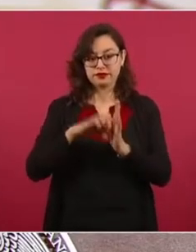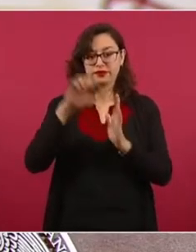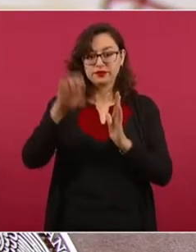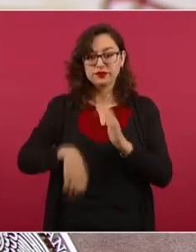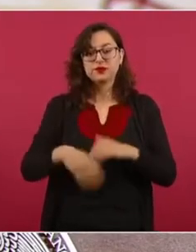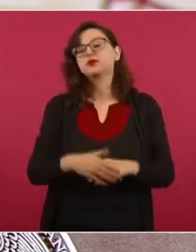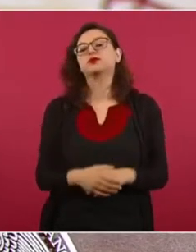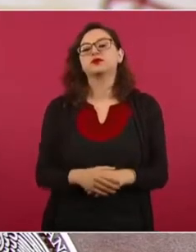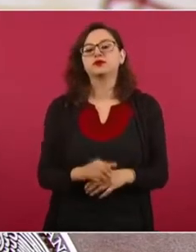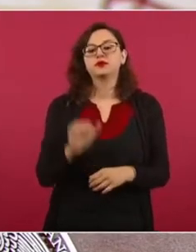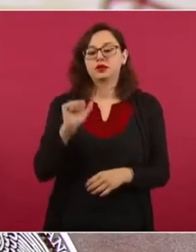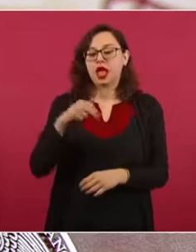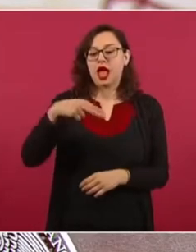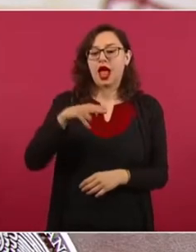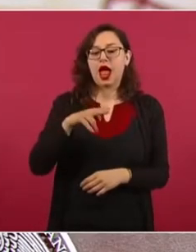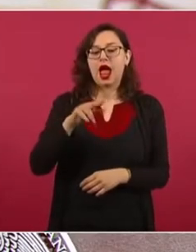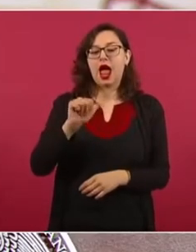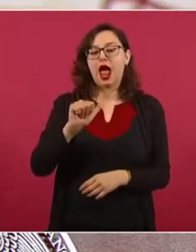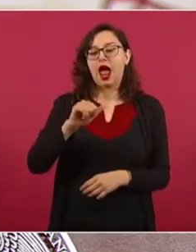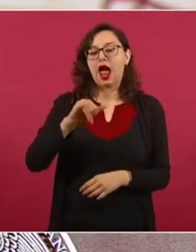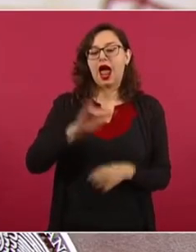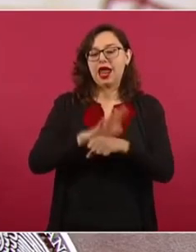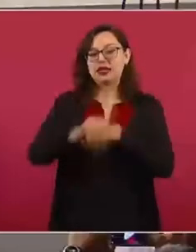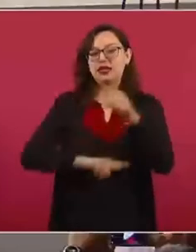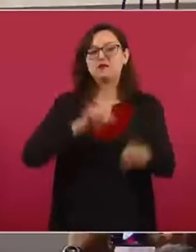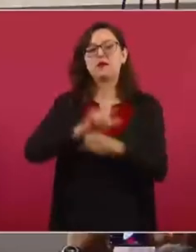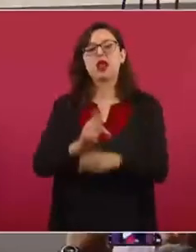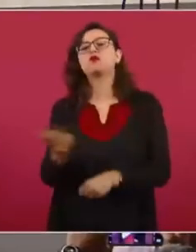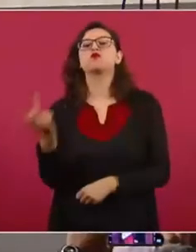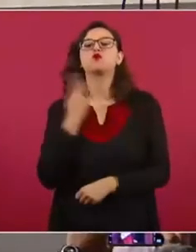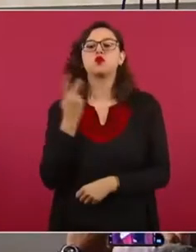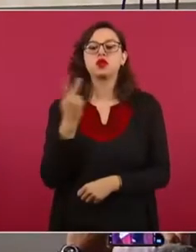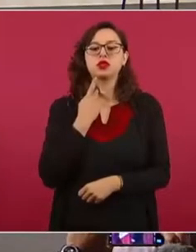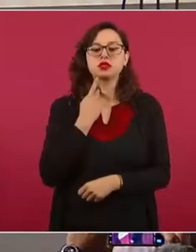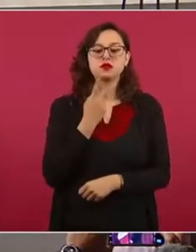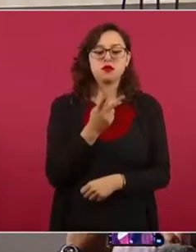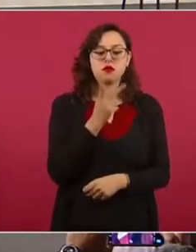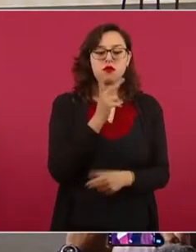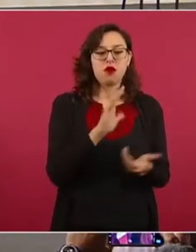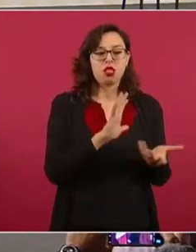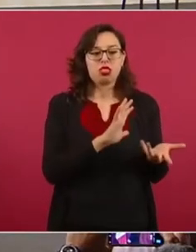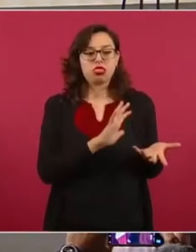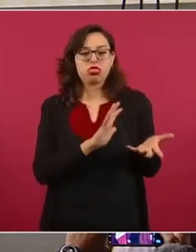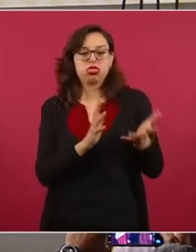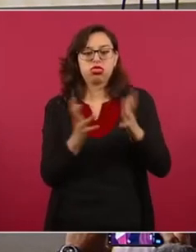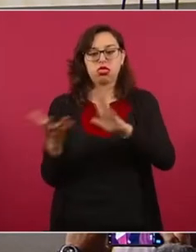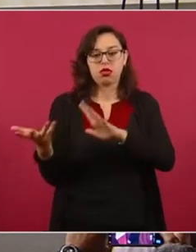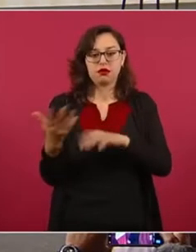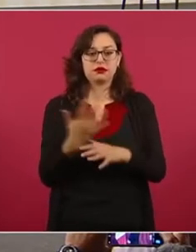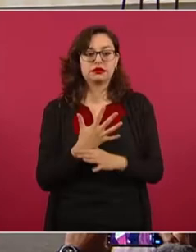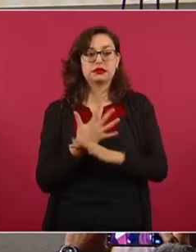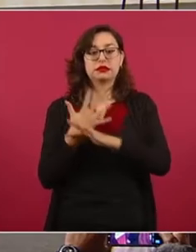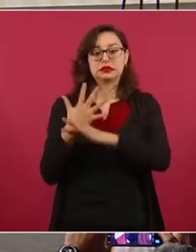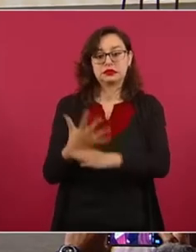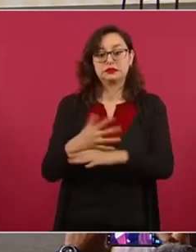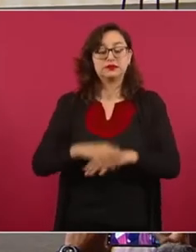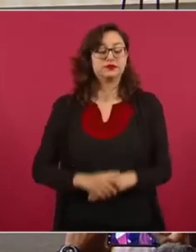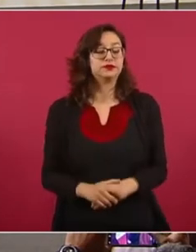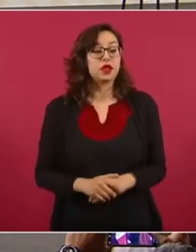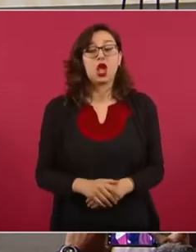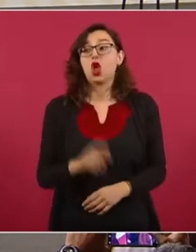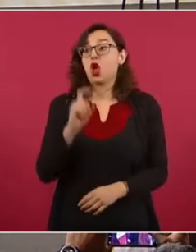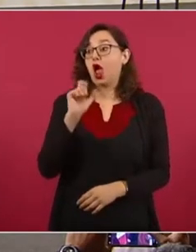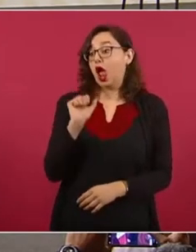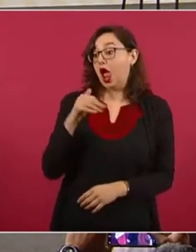Animal Político terciversó las palabras del presidente López Obrador. Cito su tuit, dice López Obrador